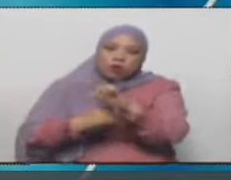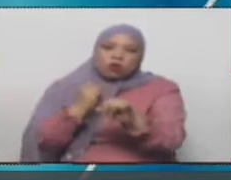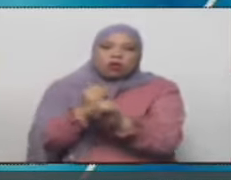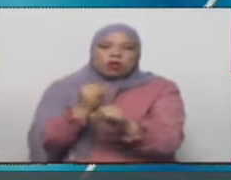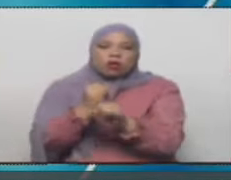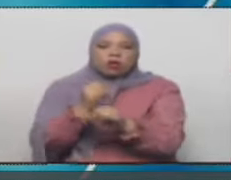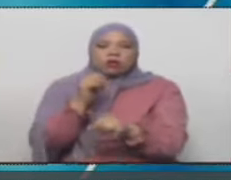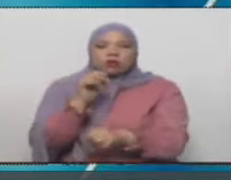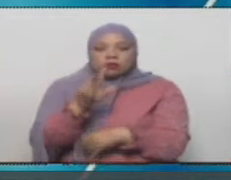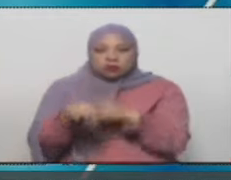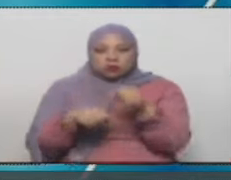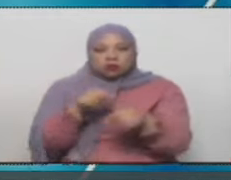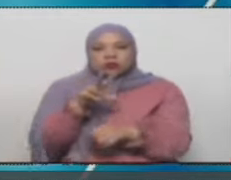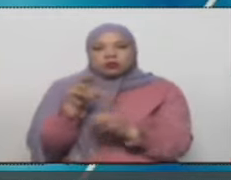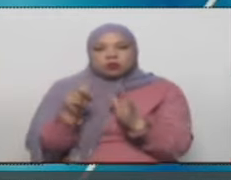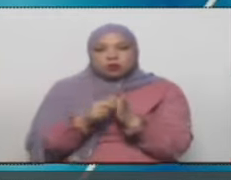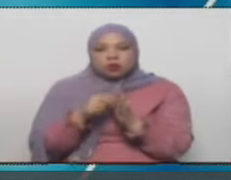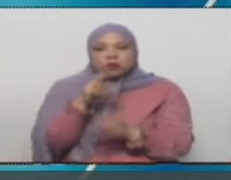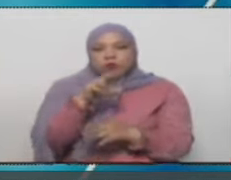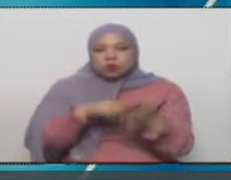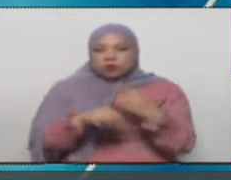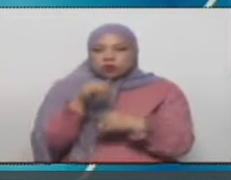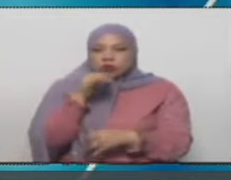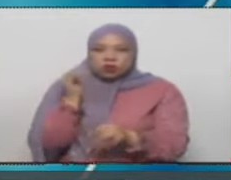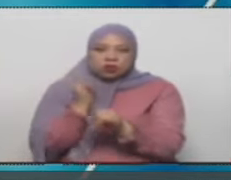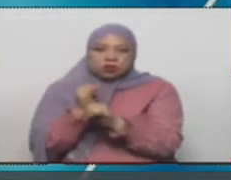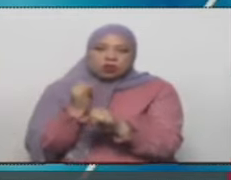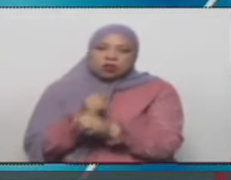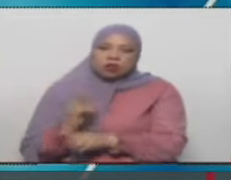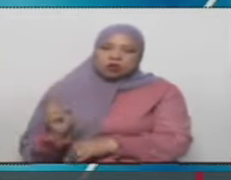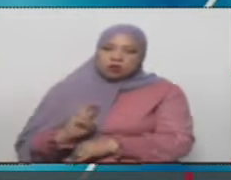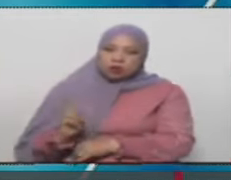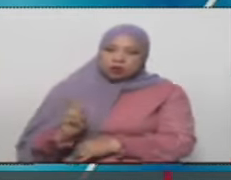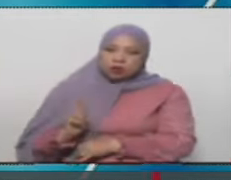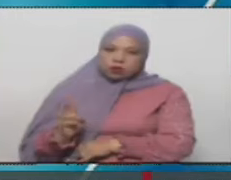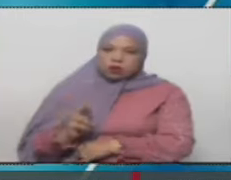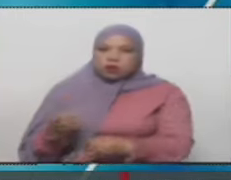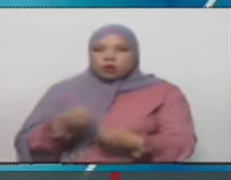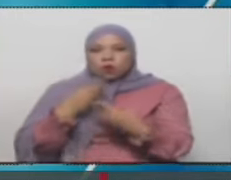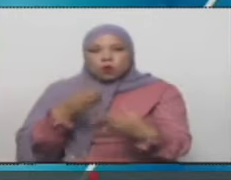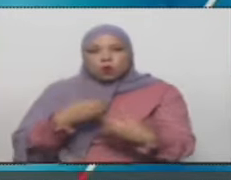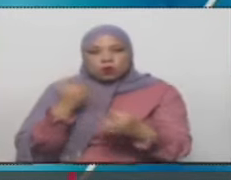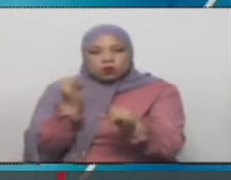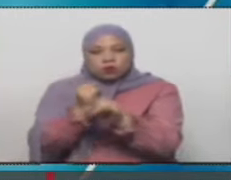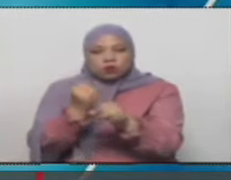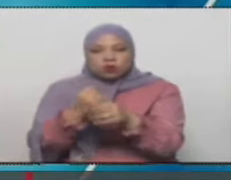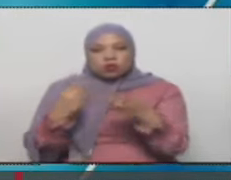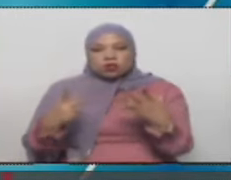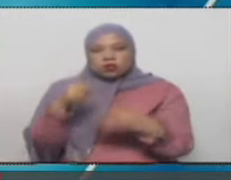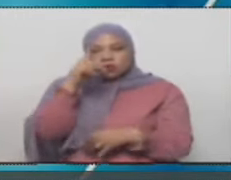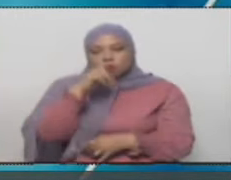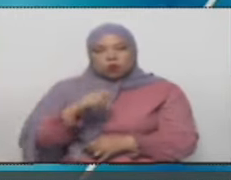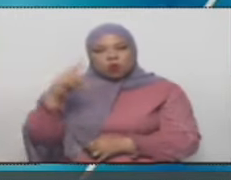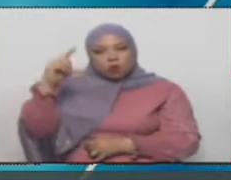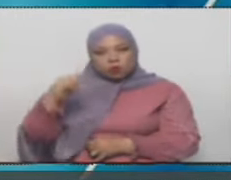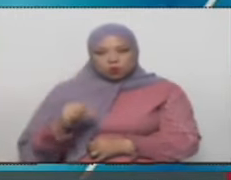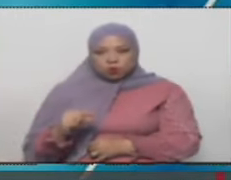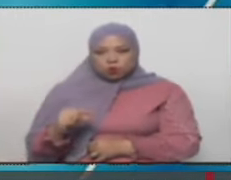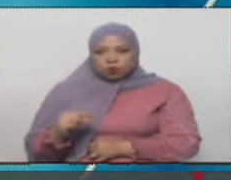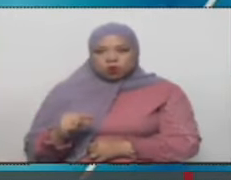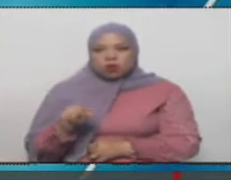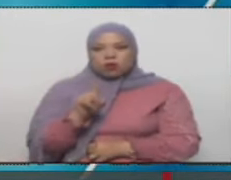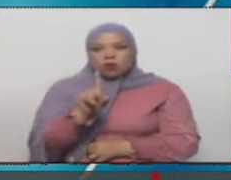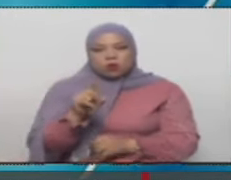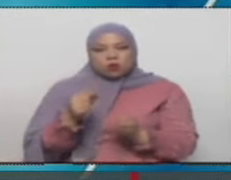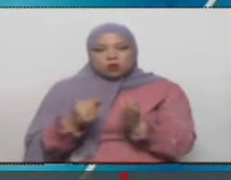llegando casi a 270 empresas de Internet durante el país. El consumo de Internet hace siete años era un consumo de 1